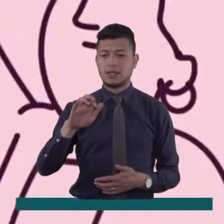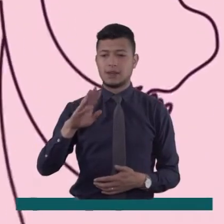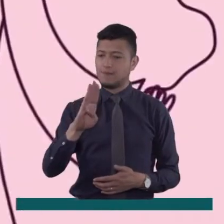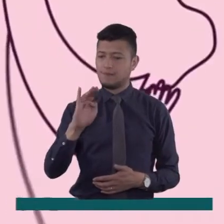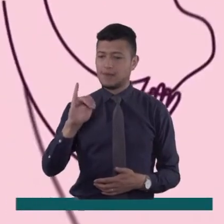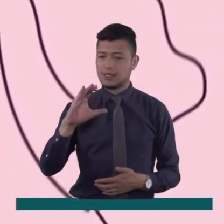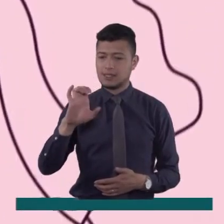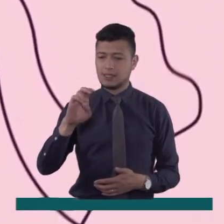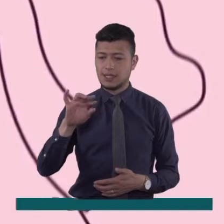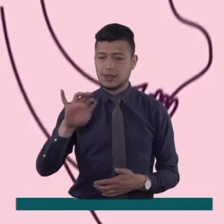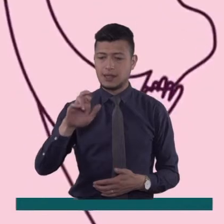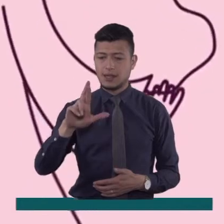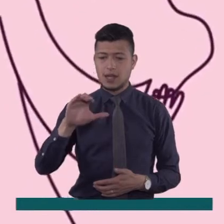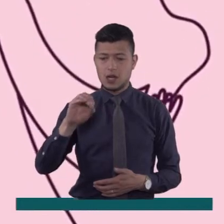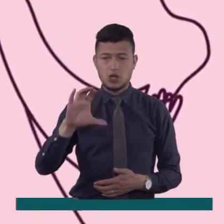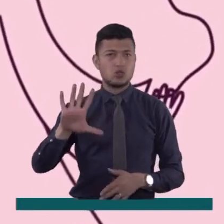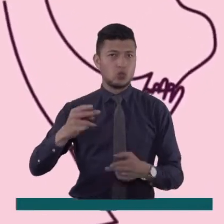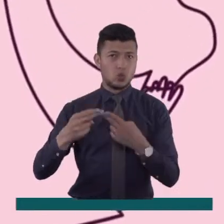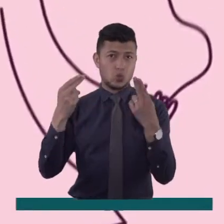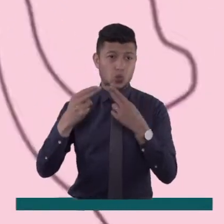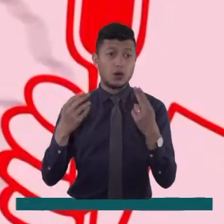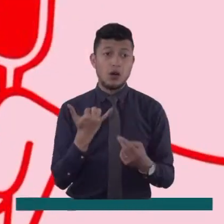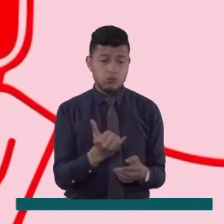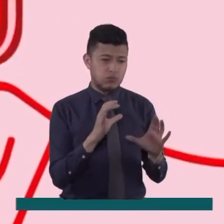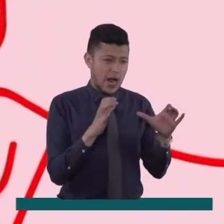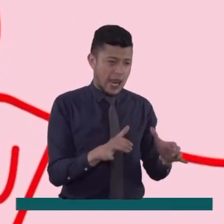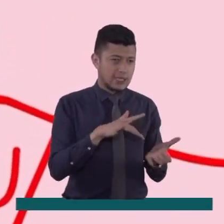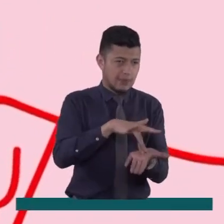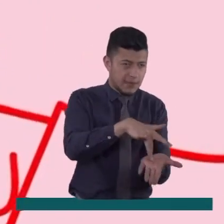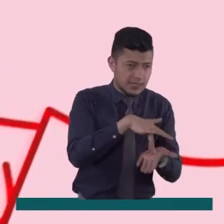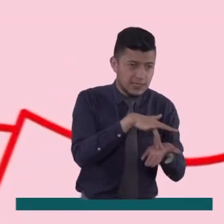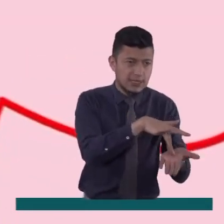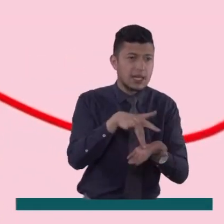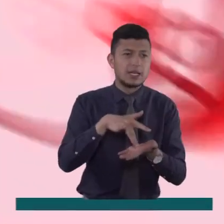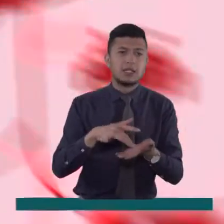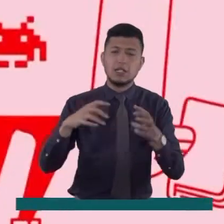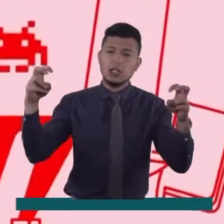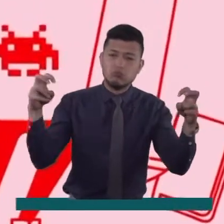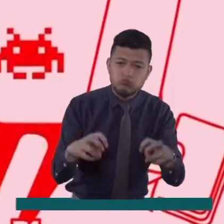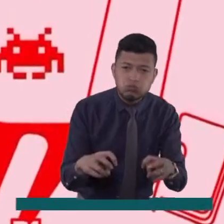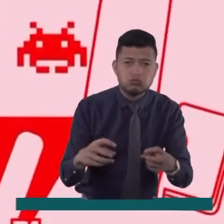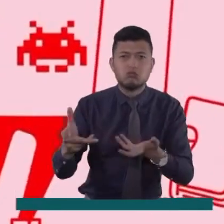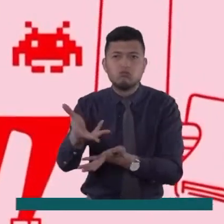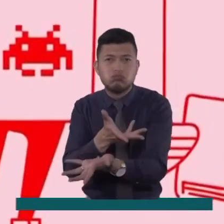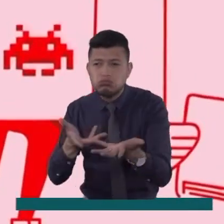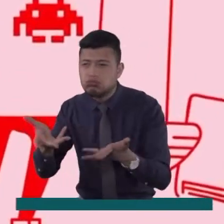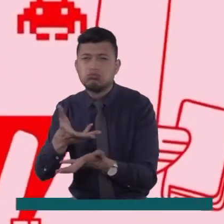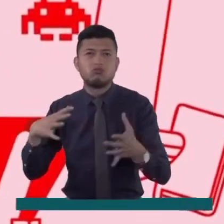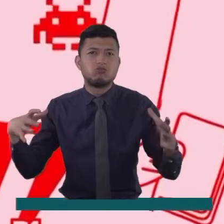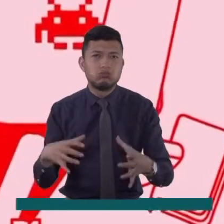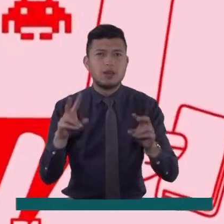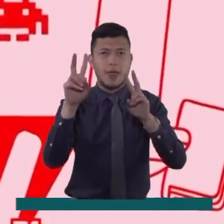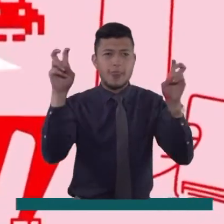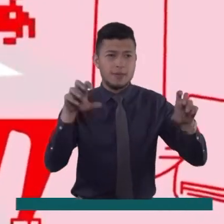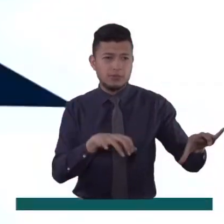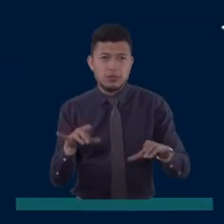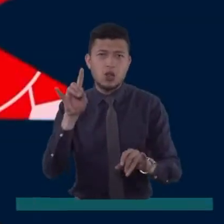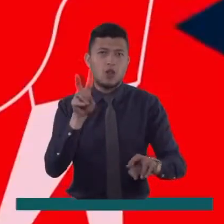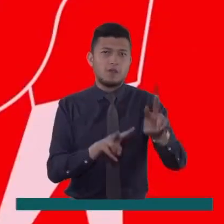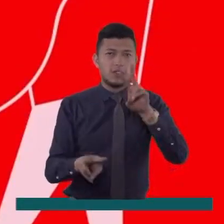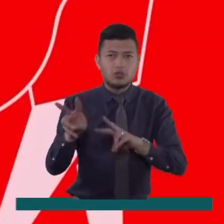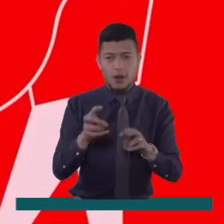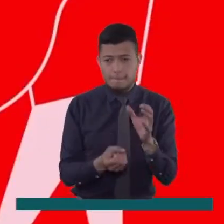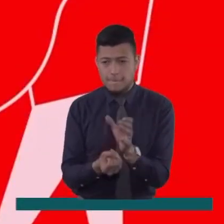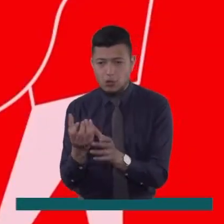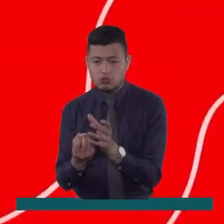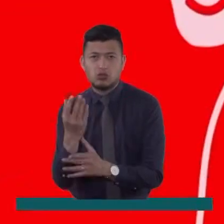BAM llega con talleres, clases magistrales, mesas redondas o citas rápidas sobre narrativas audiovisuales, creación, producción